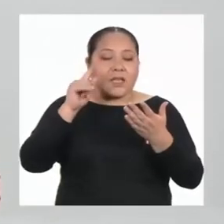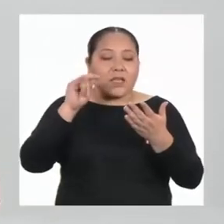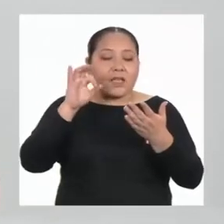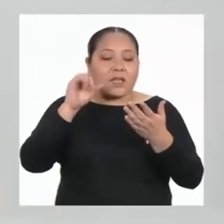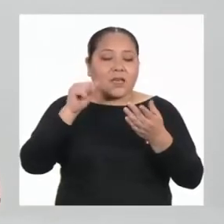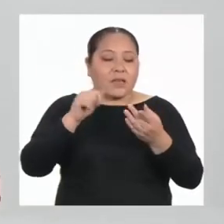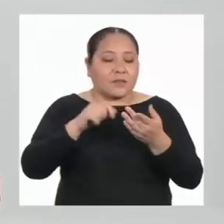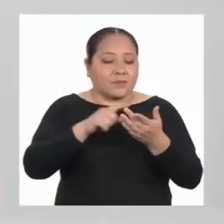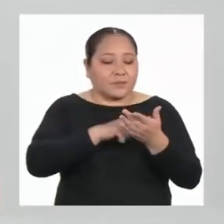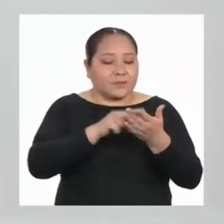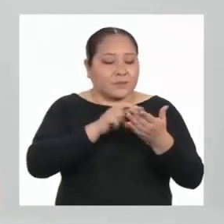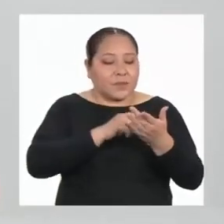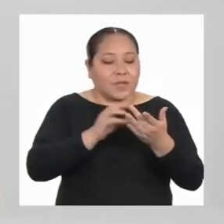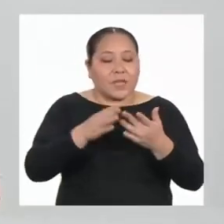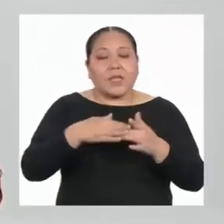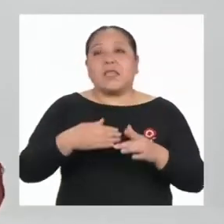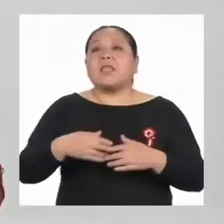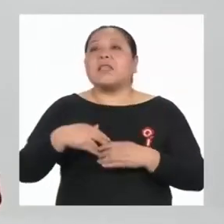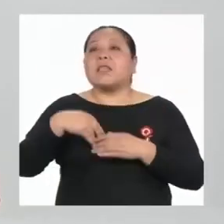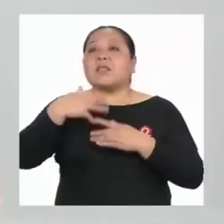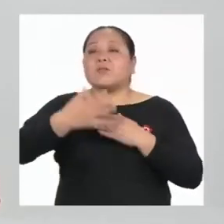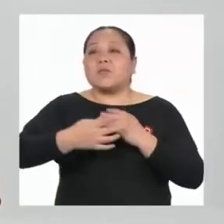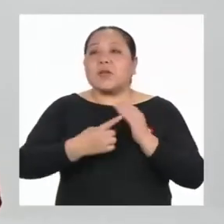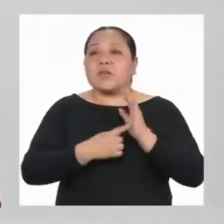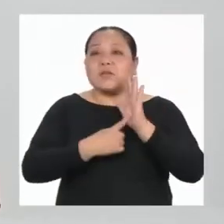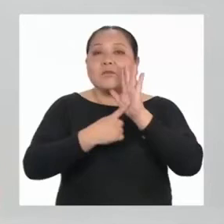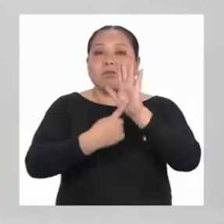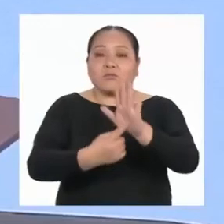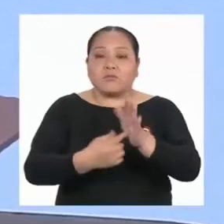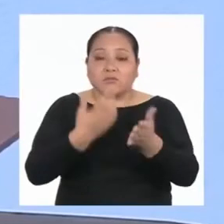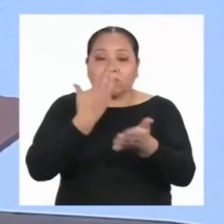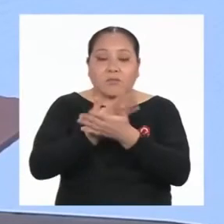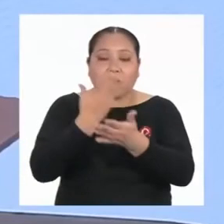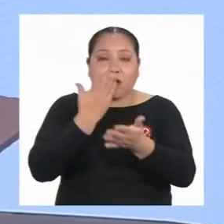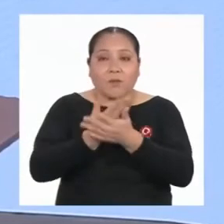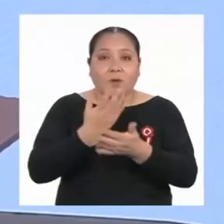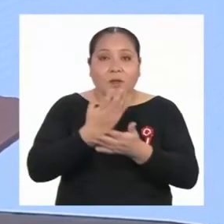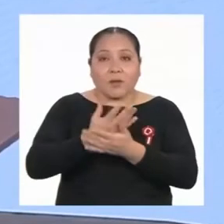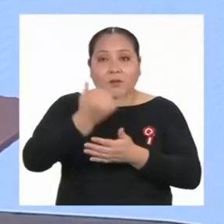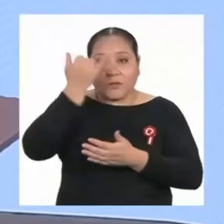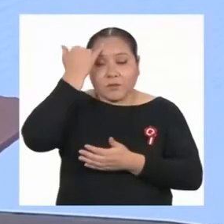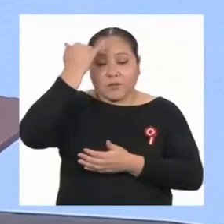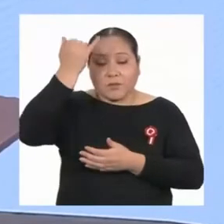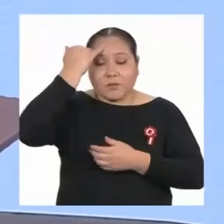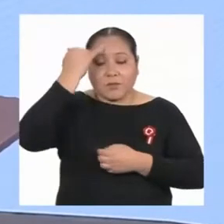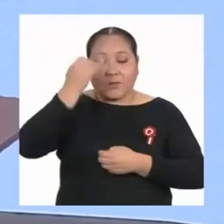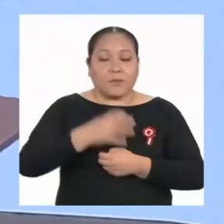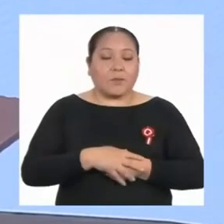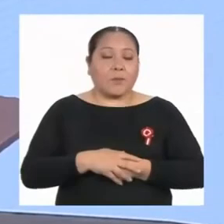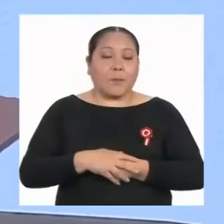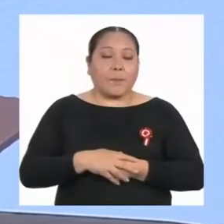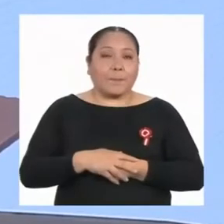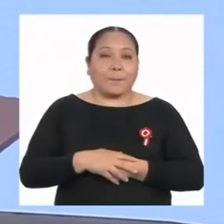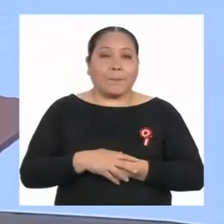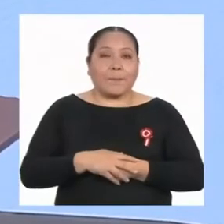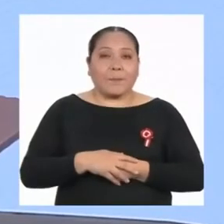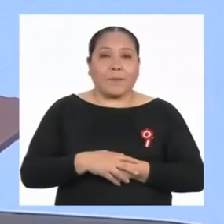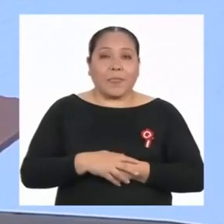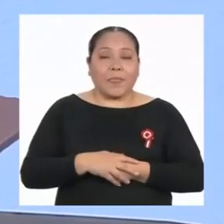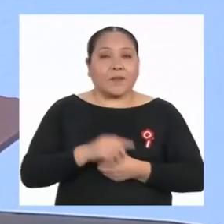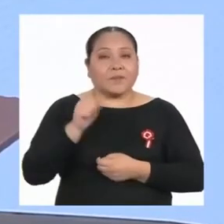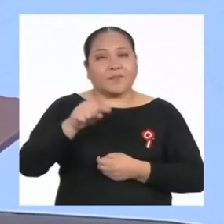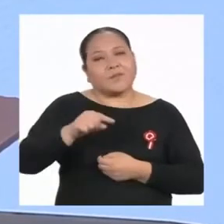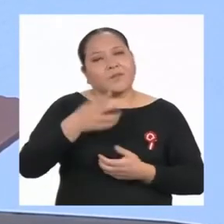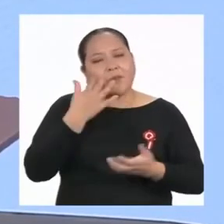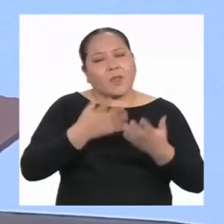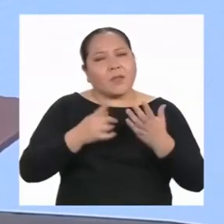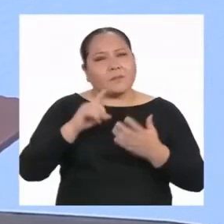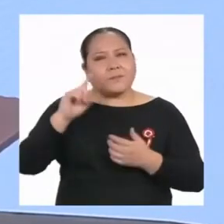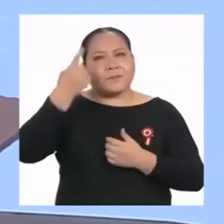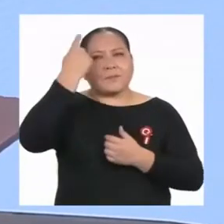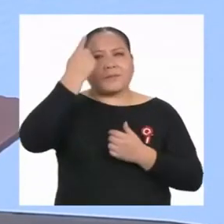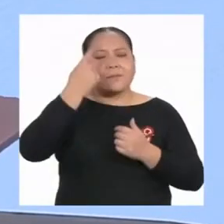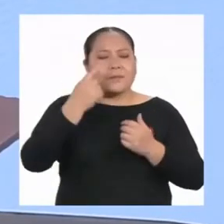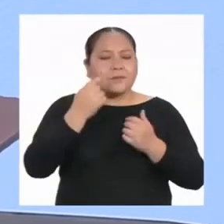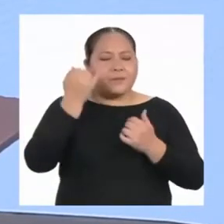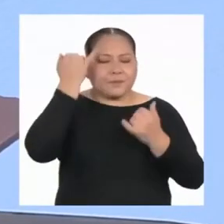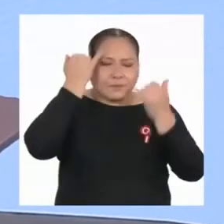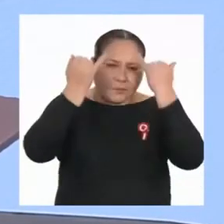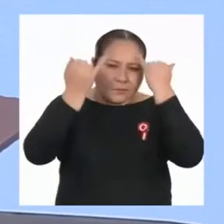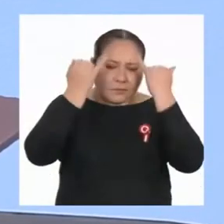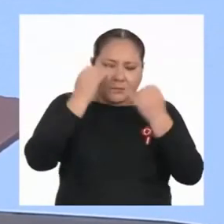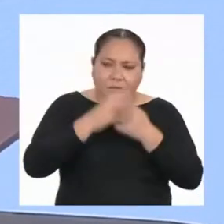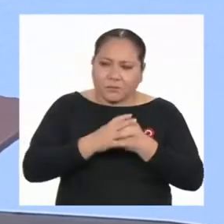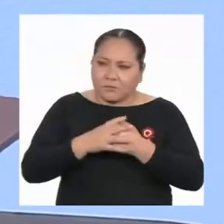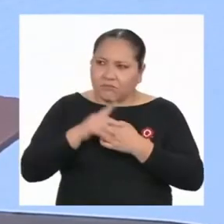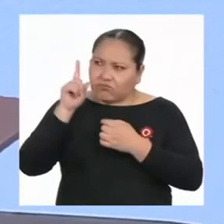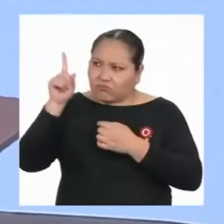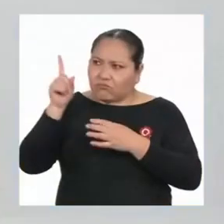comunicar y sustentar nuestras opiniones. Entonces, quizás el primer paso es que nos explique un poco